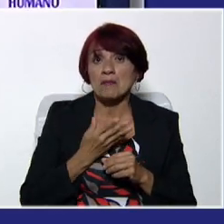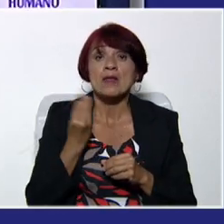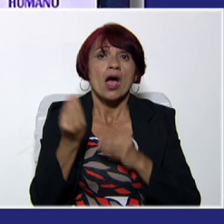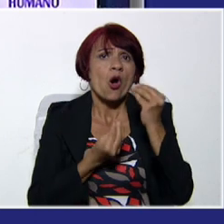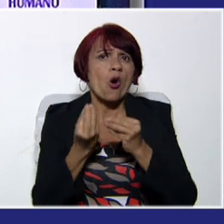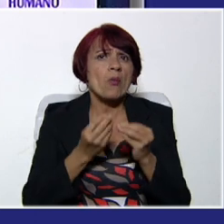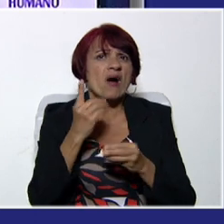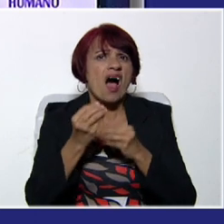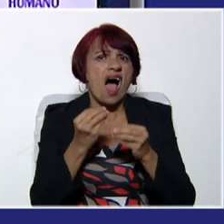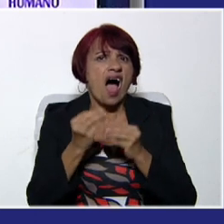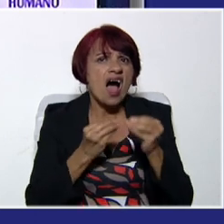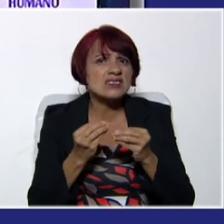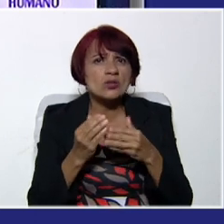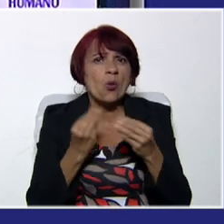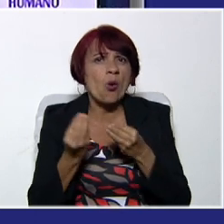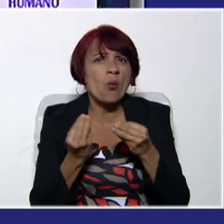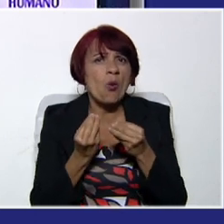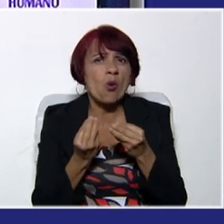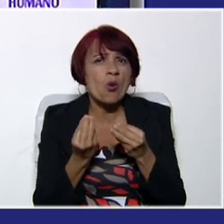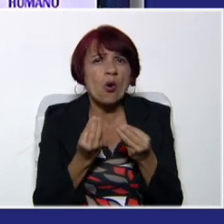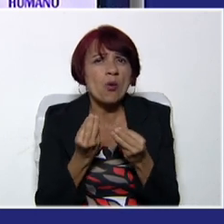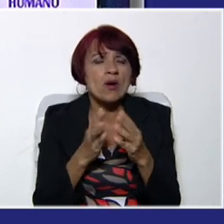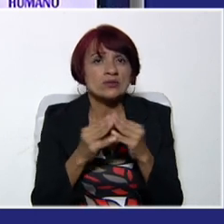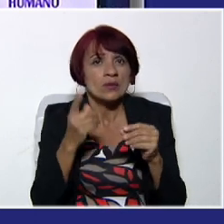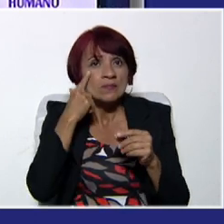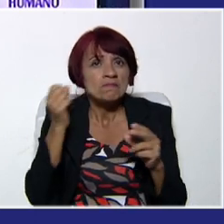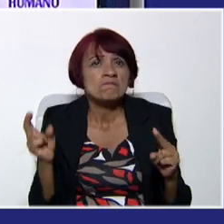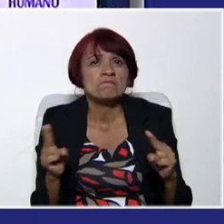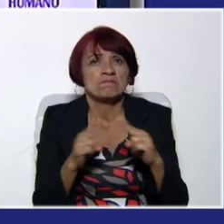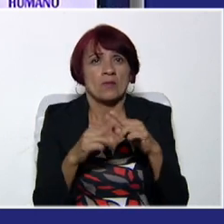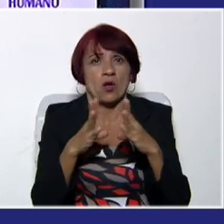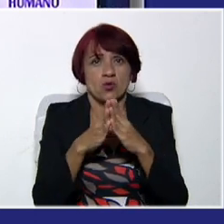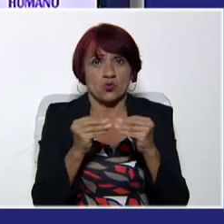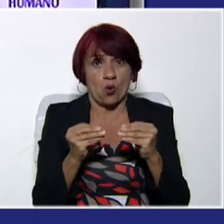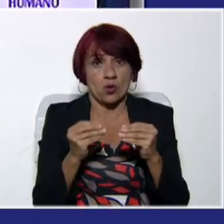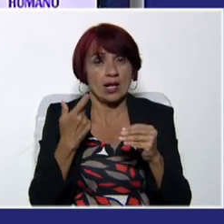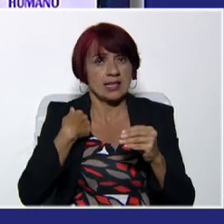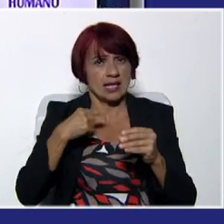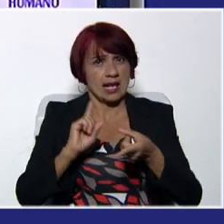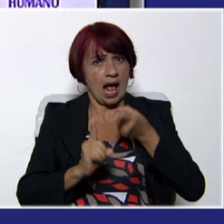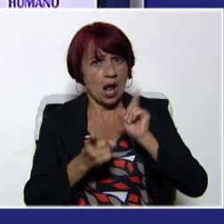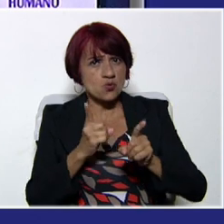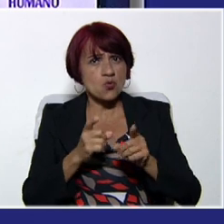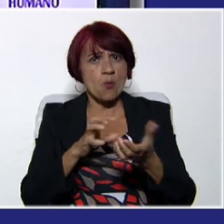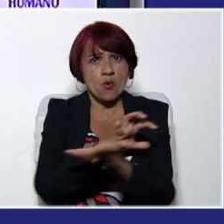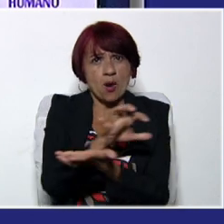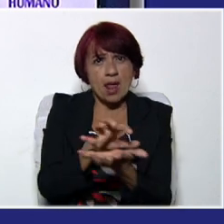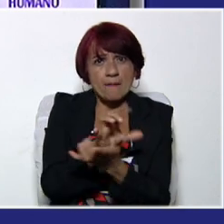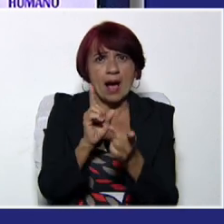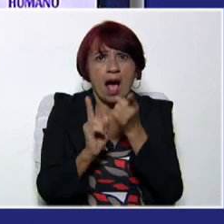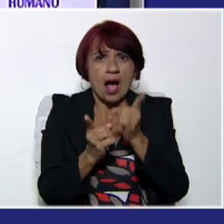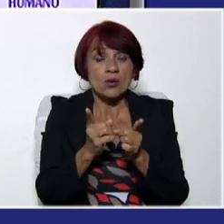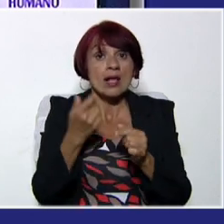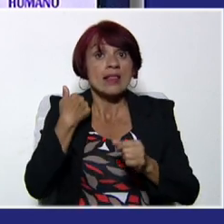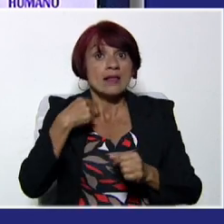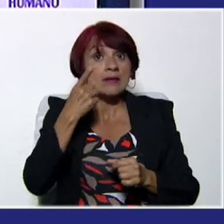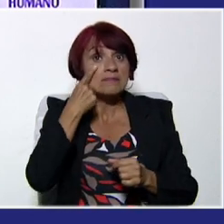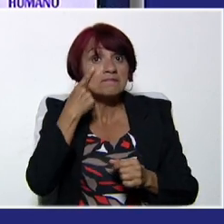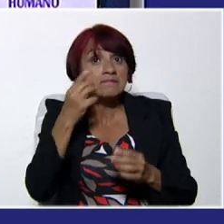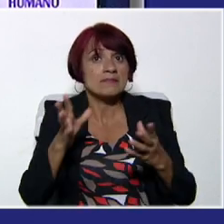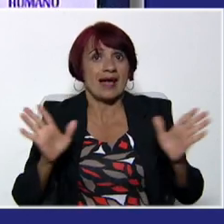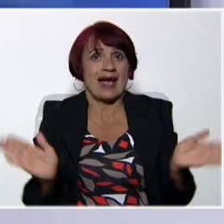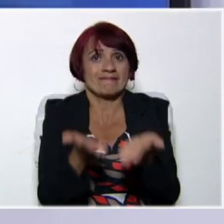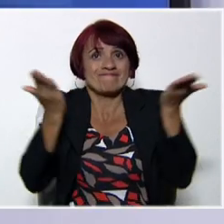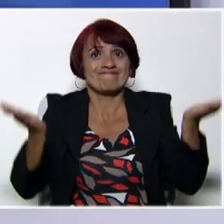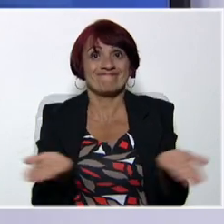a lograr? A pesar del entorno donde te encuentres, a pesar de que tengas algún inconveniente, primero tenemos que tener mucho